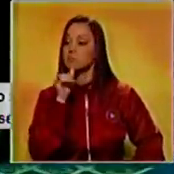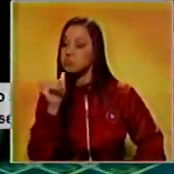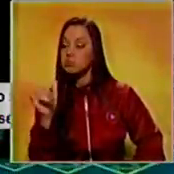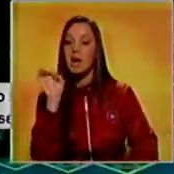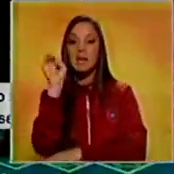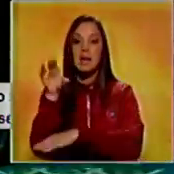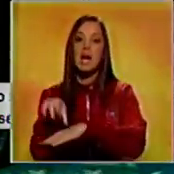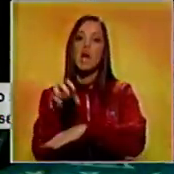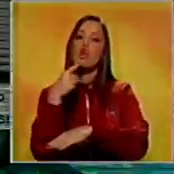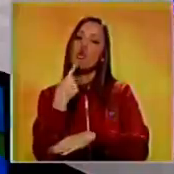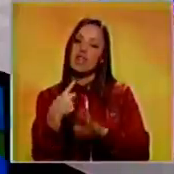legislación.